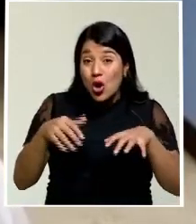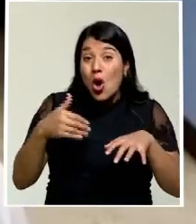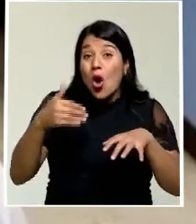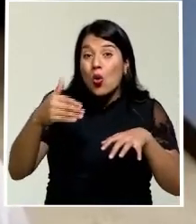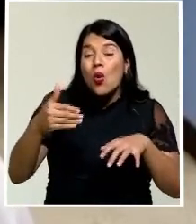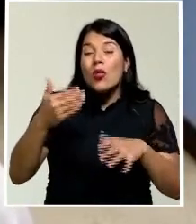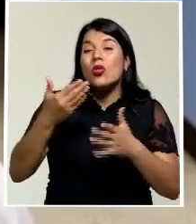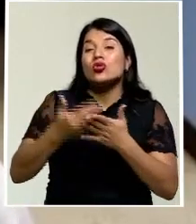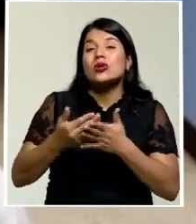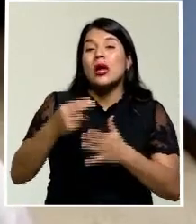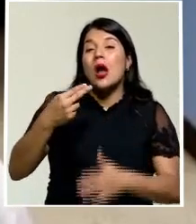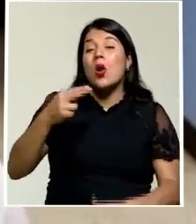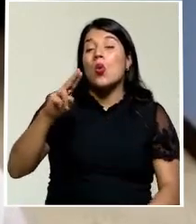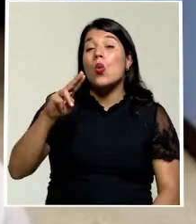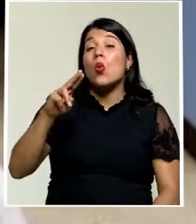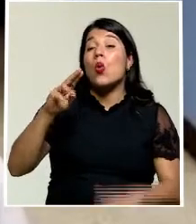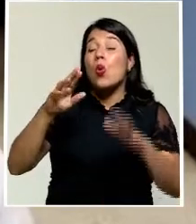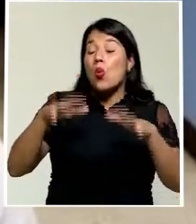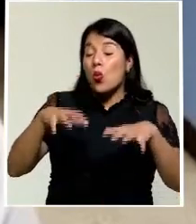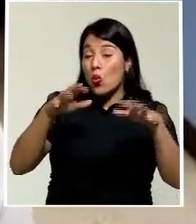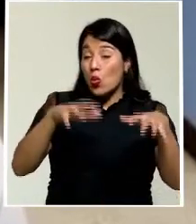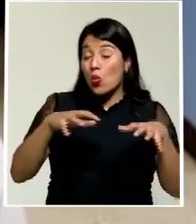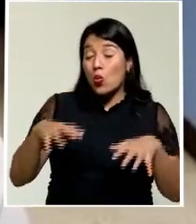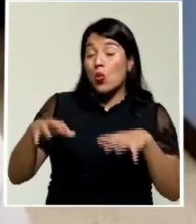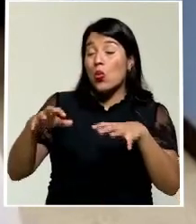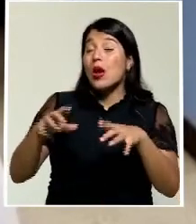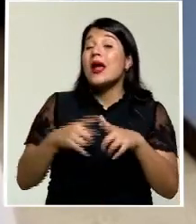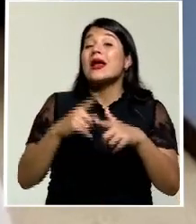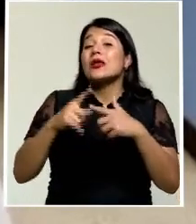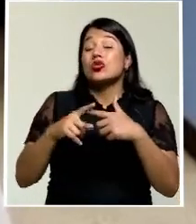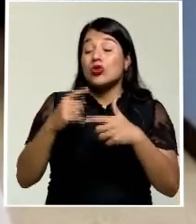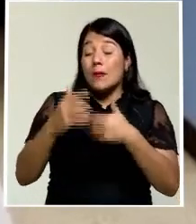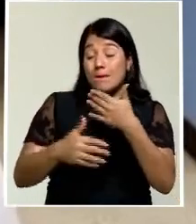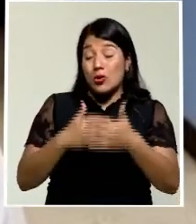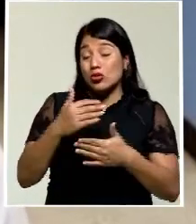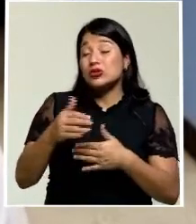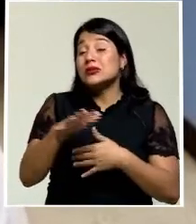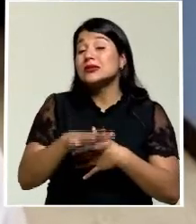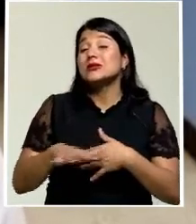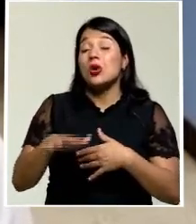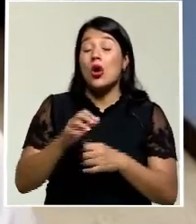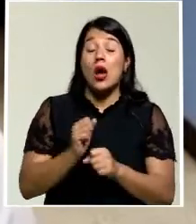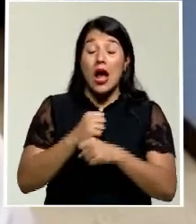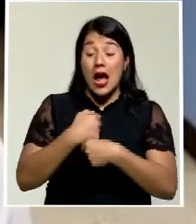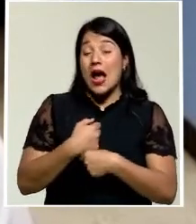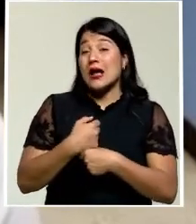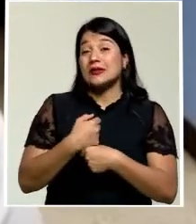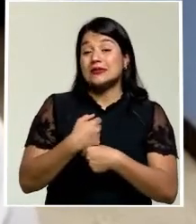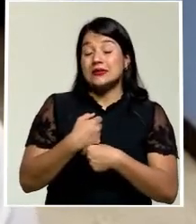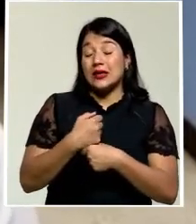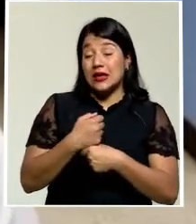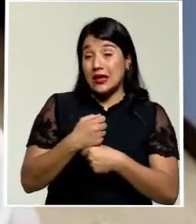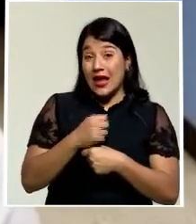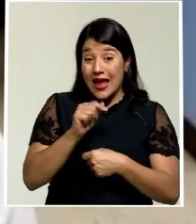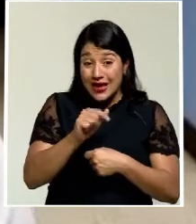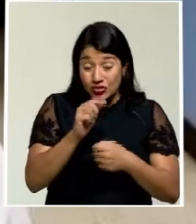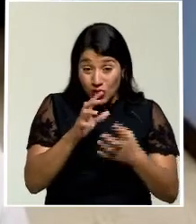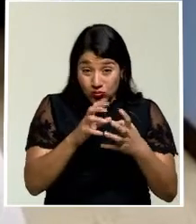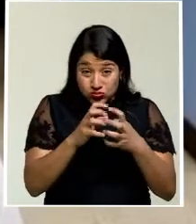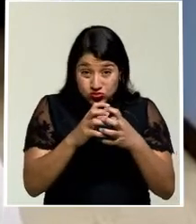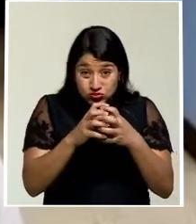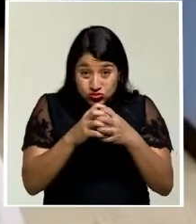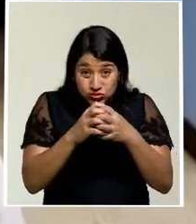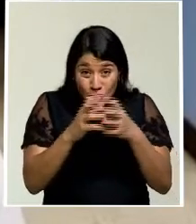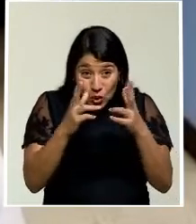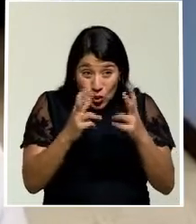mañana hubo mucho calentamiento. Entonces, los procesos termodinámicos de la atmósfera hacen que ese tipo de cumulonimbus se forme, se cargue de